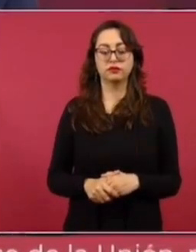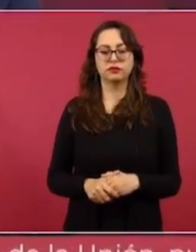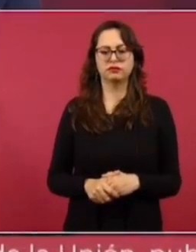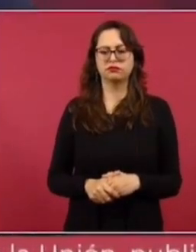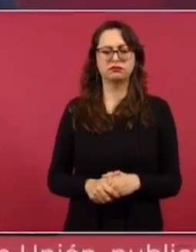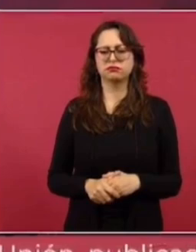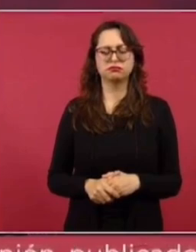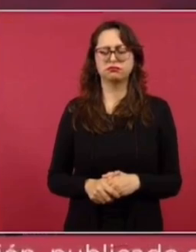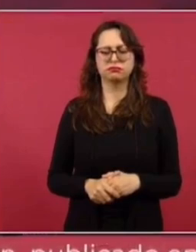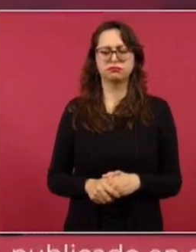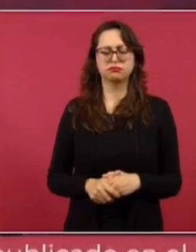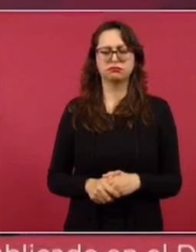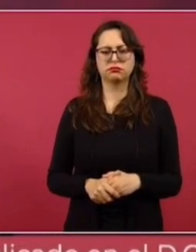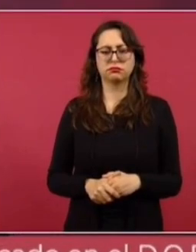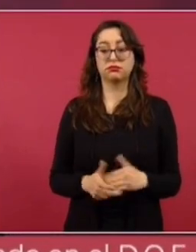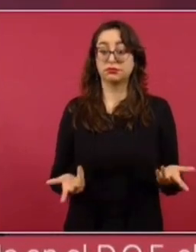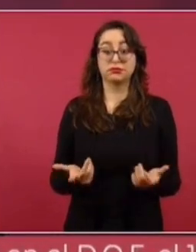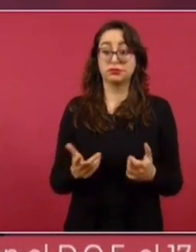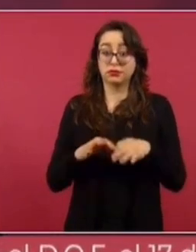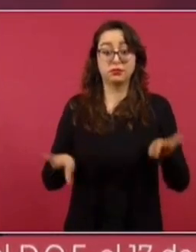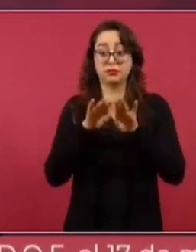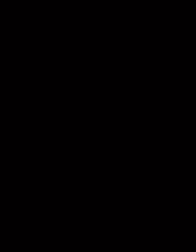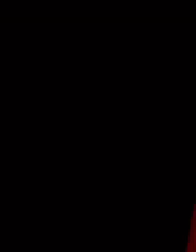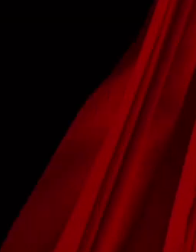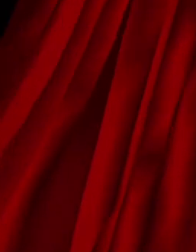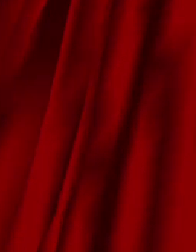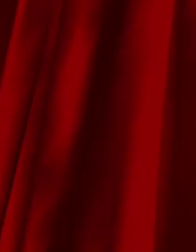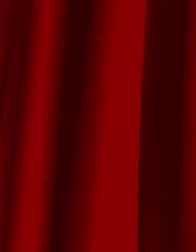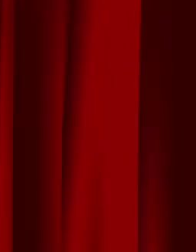No, es que tenemos que ahorrar en todo.